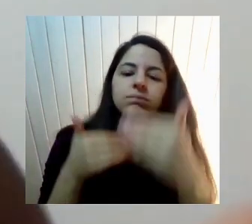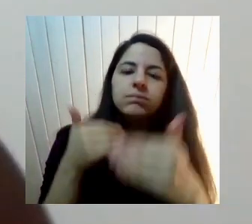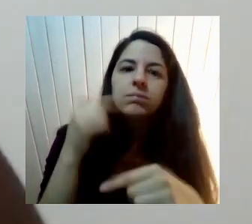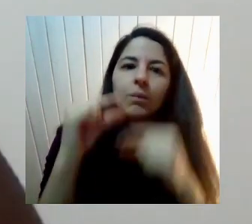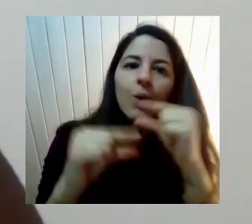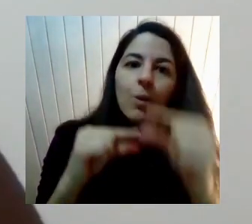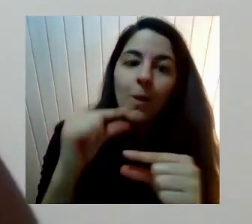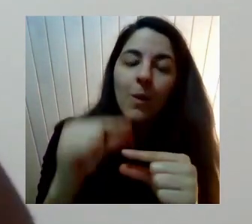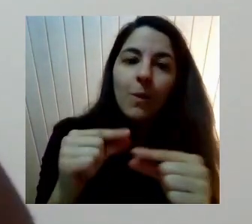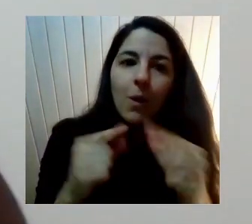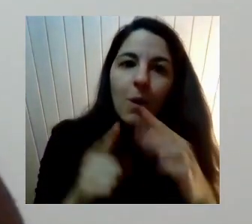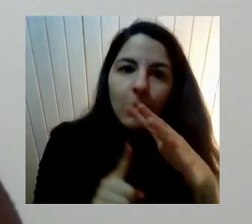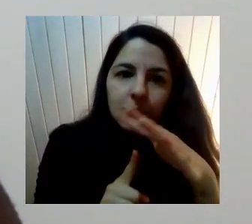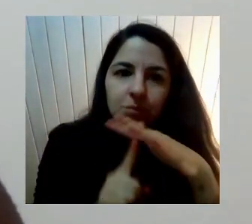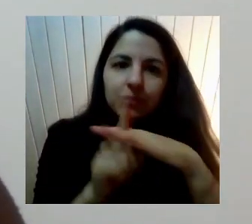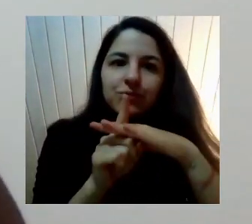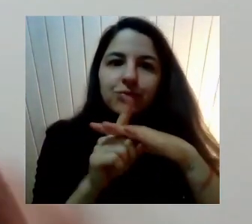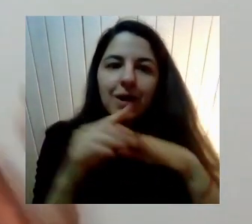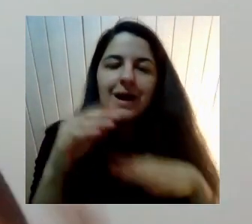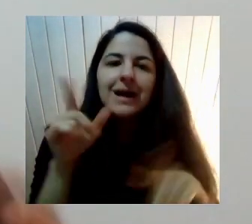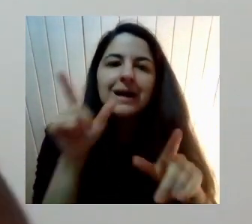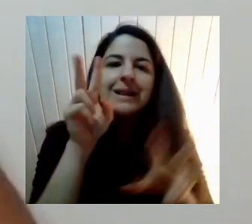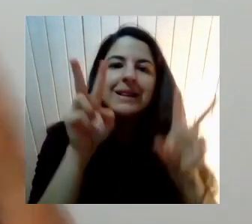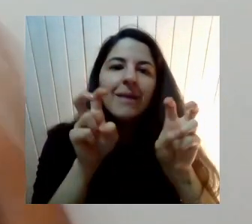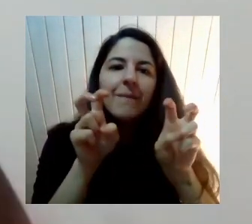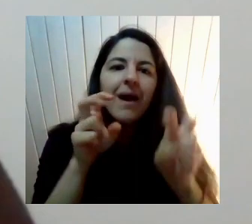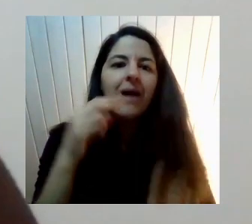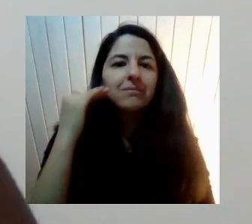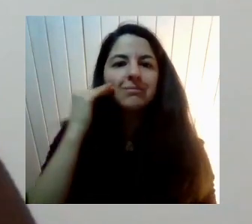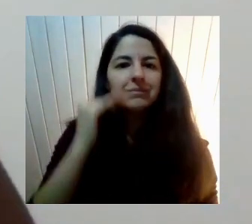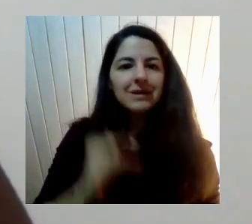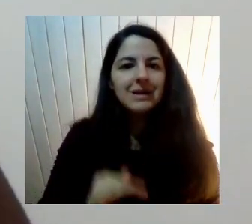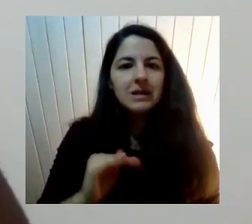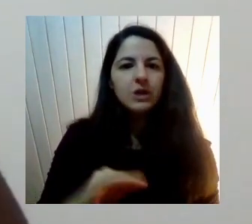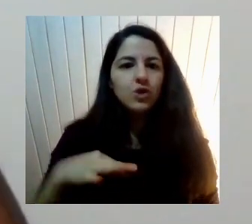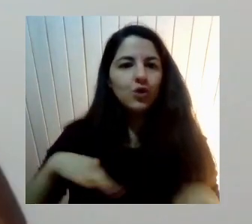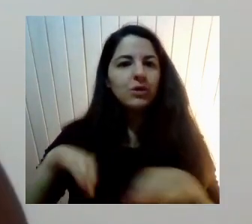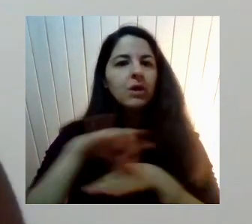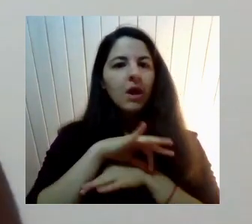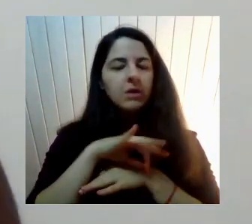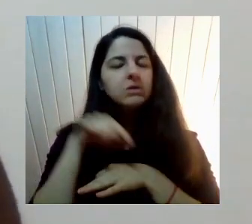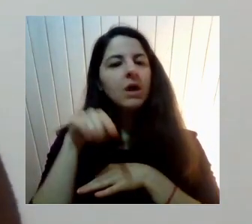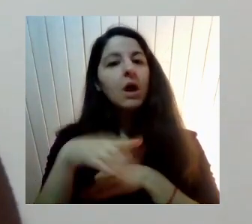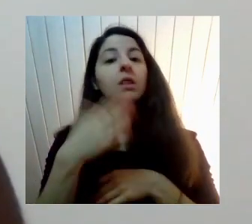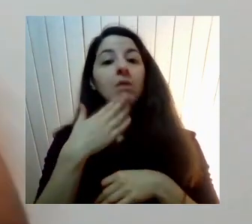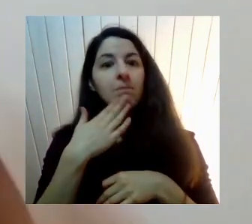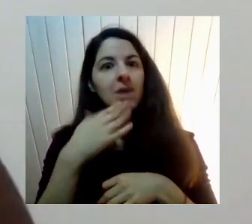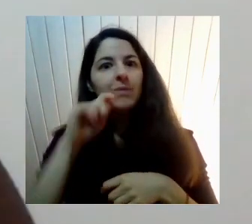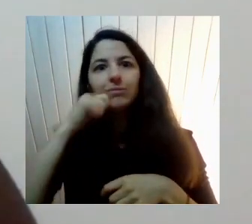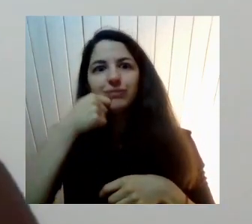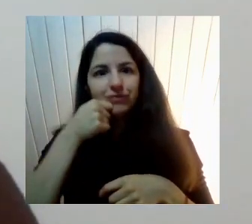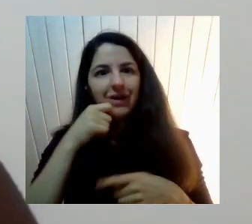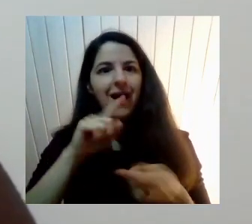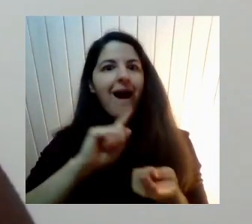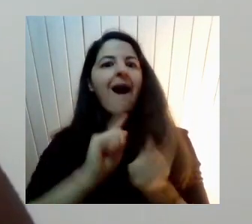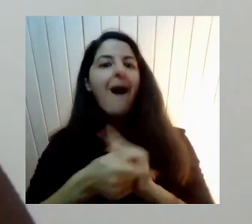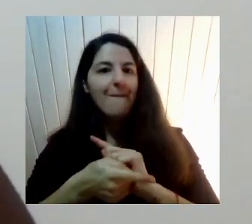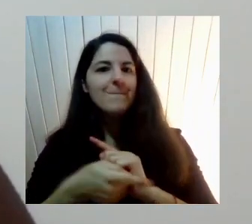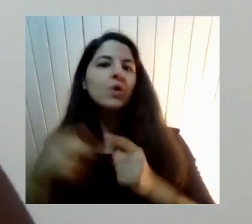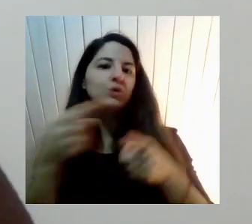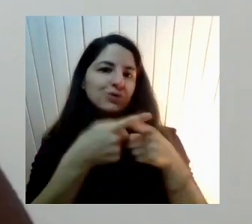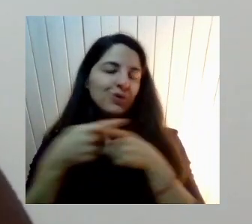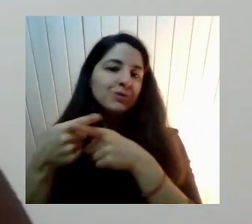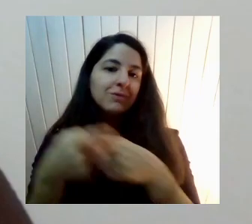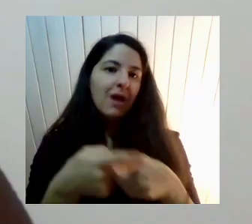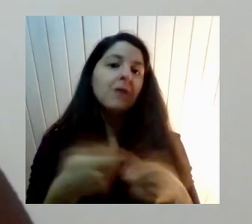Empieza a llegar También a la escuela Y eso de algún modo También significó Un remesón Un remesón Que ha sido muy doloroso Y que